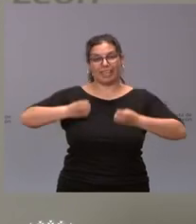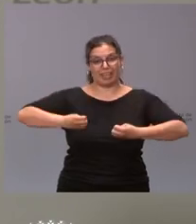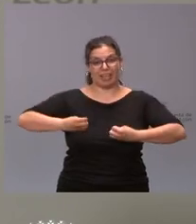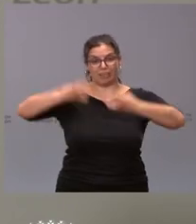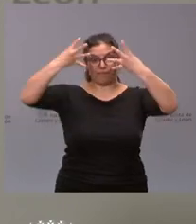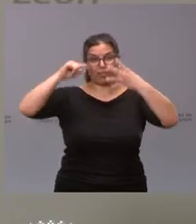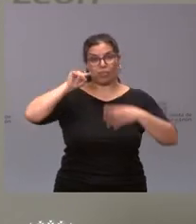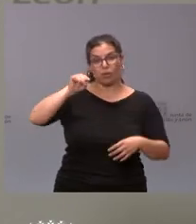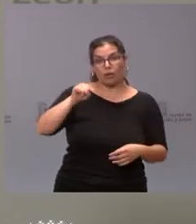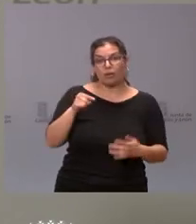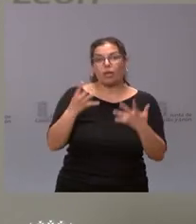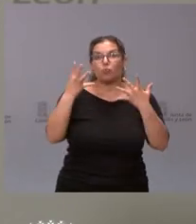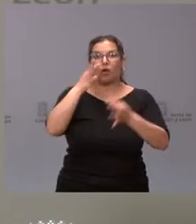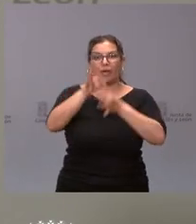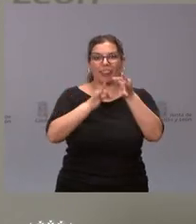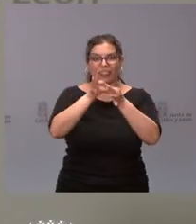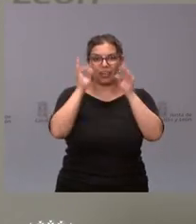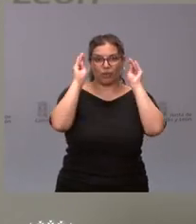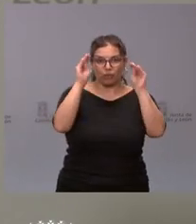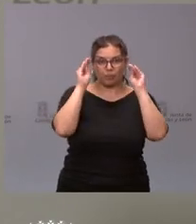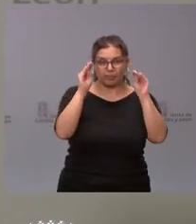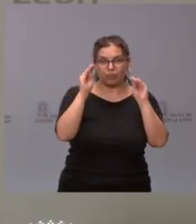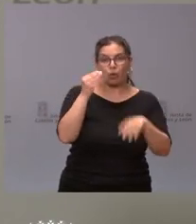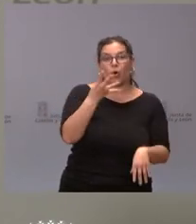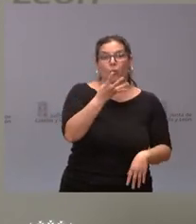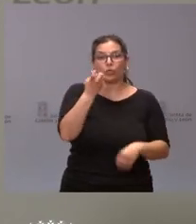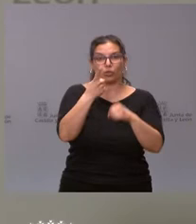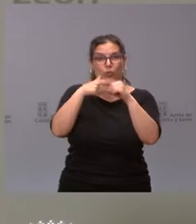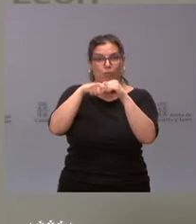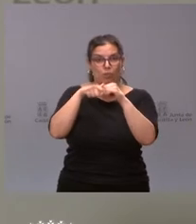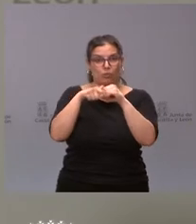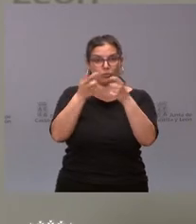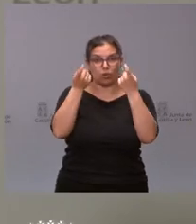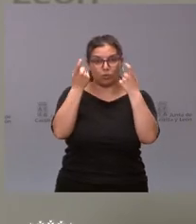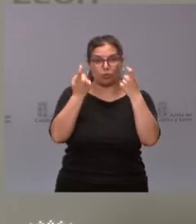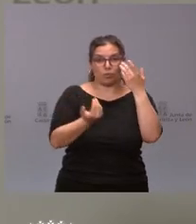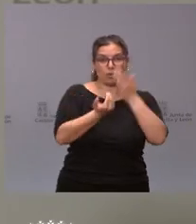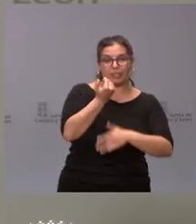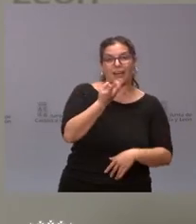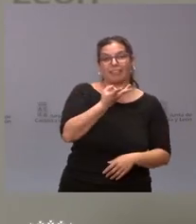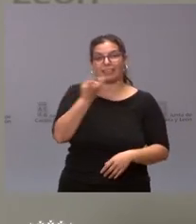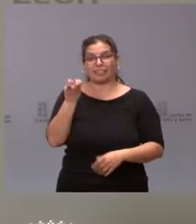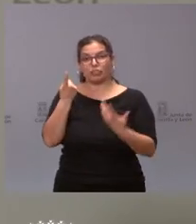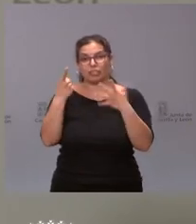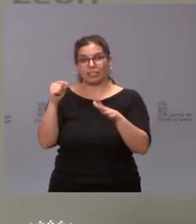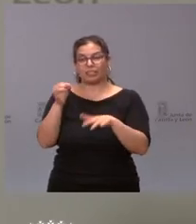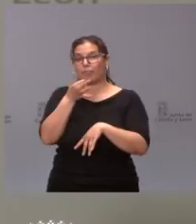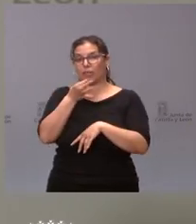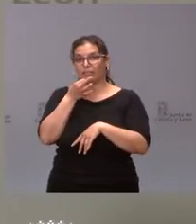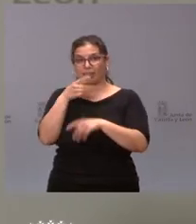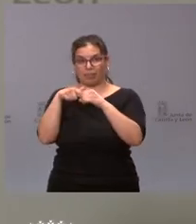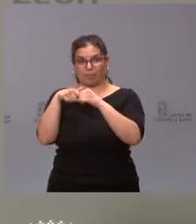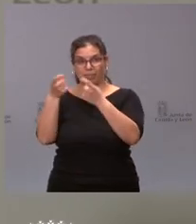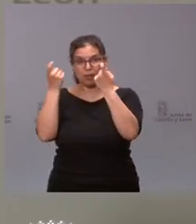albergará nueve ciclos, 400 puestos escolares matutinos y 360 vespertinos